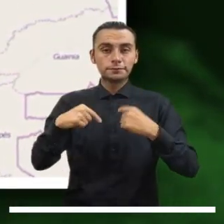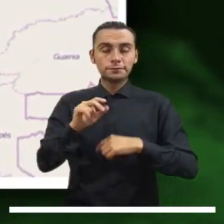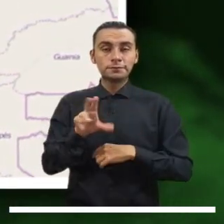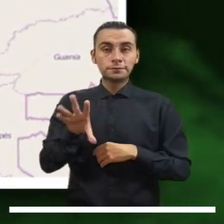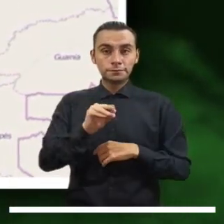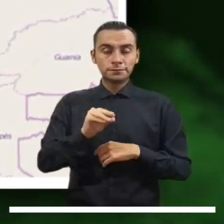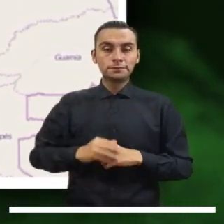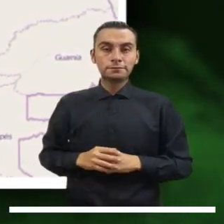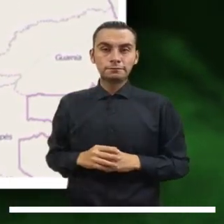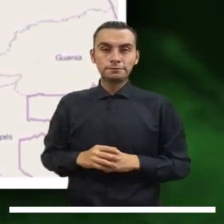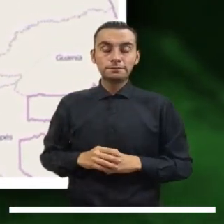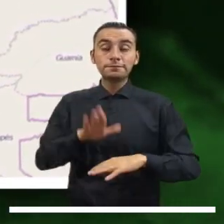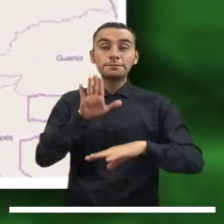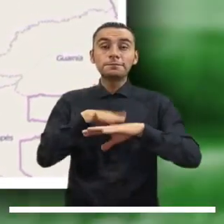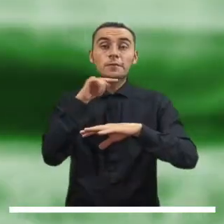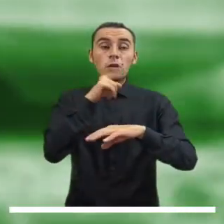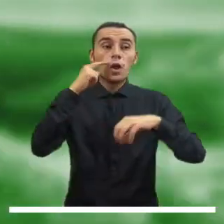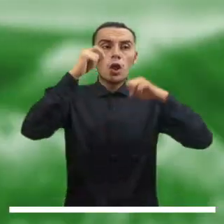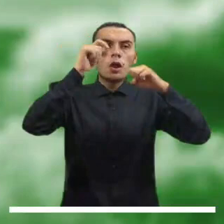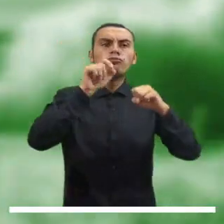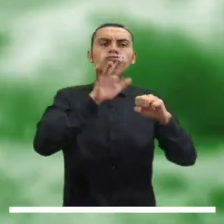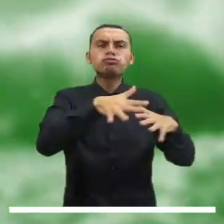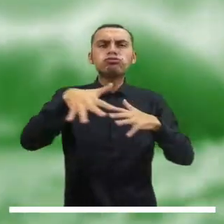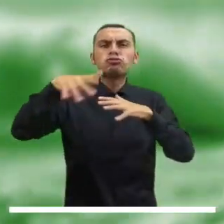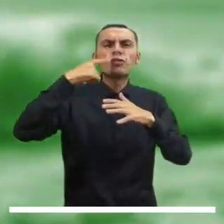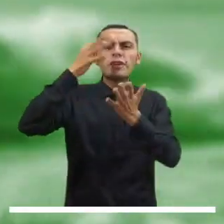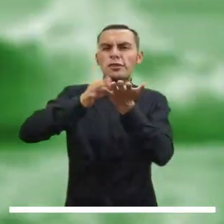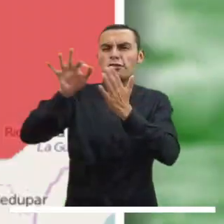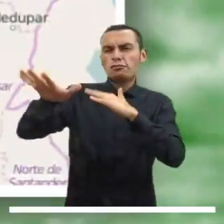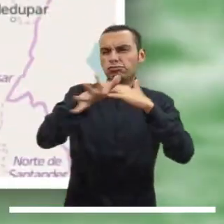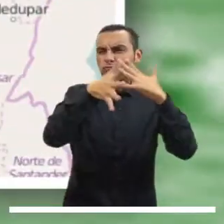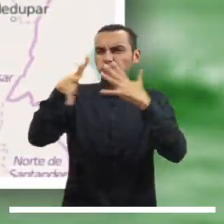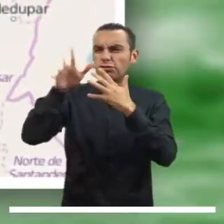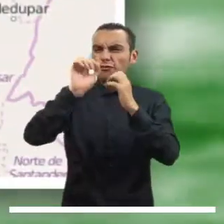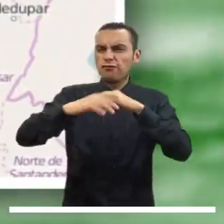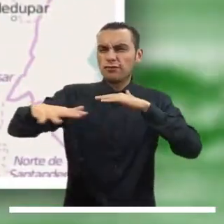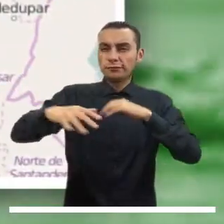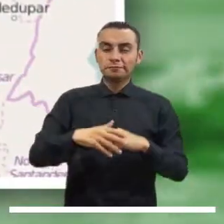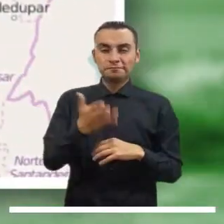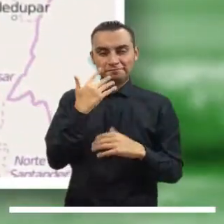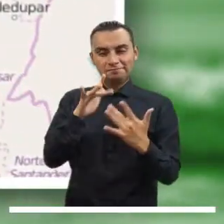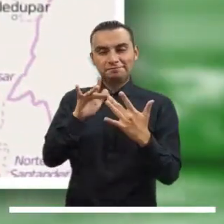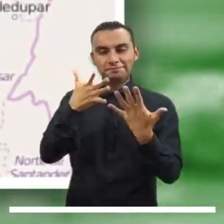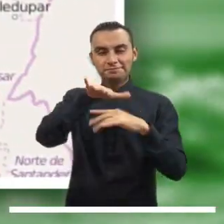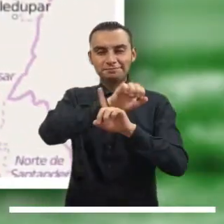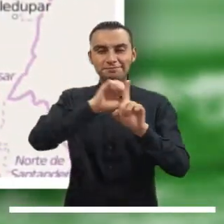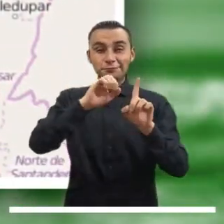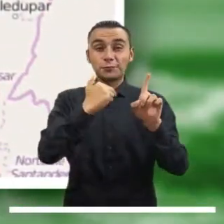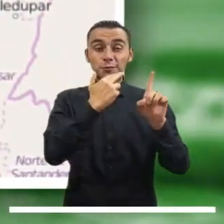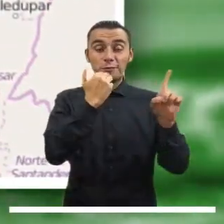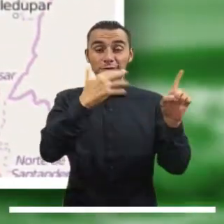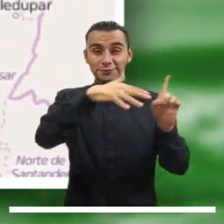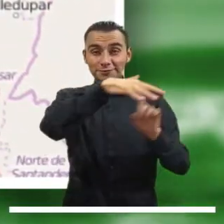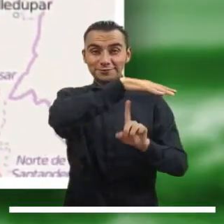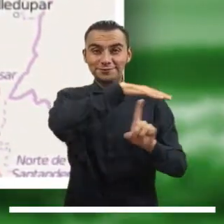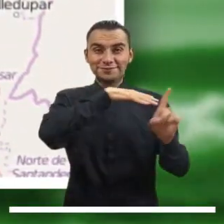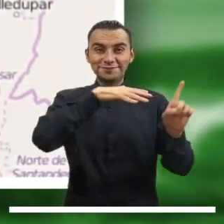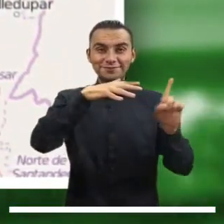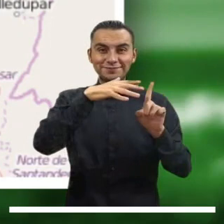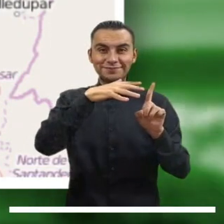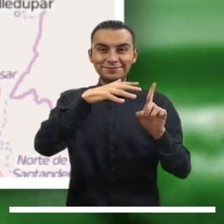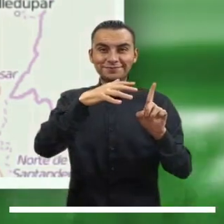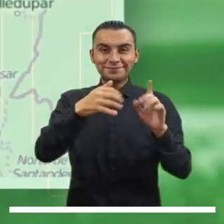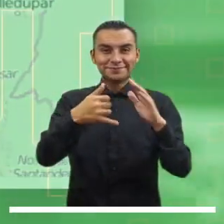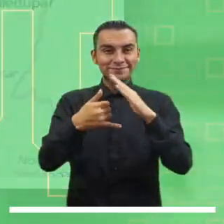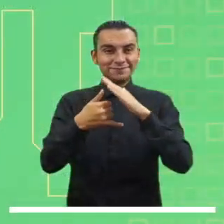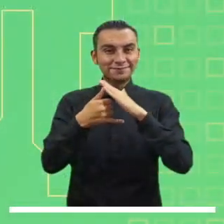probabilidad de deslizamientos de tierra en Nariño, Cauca y Caldas. Alerta roja por viento y oleaje en el centro del mar